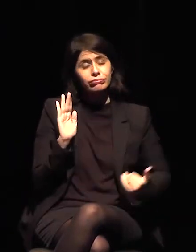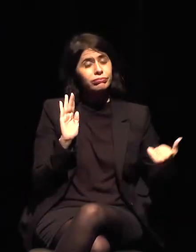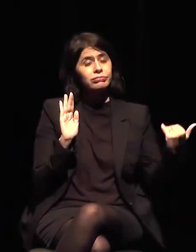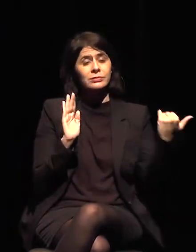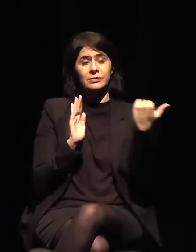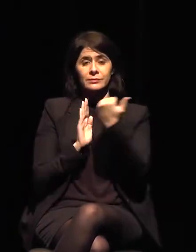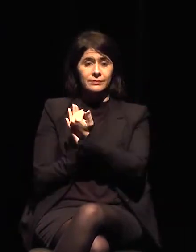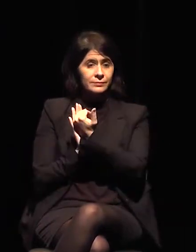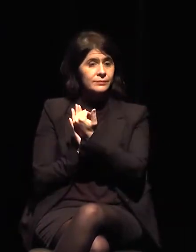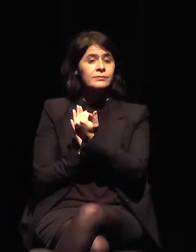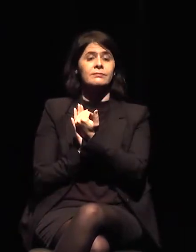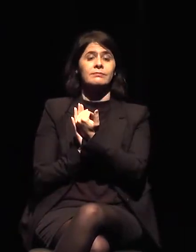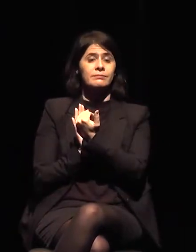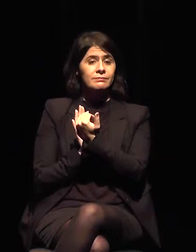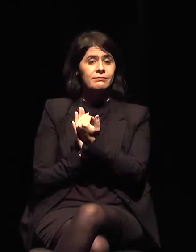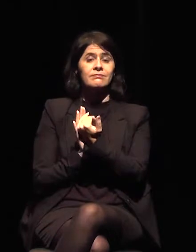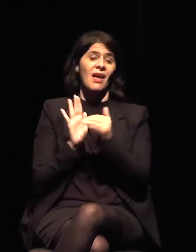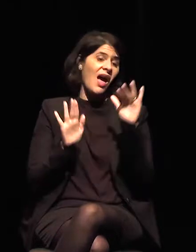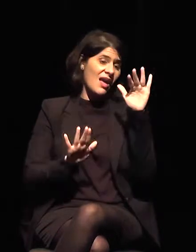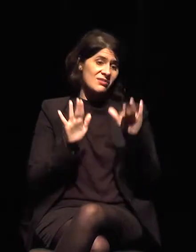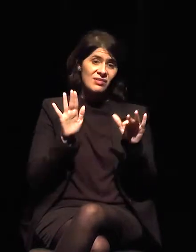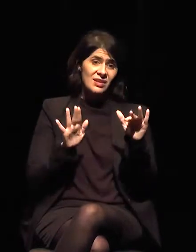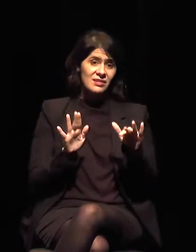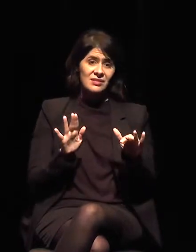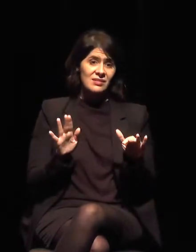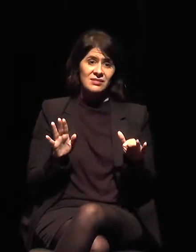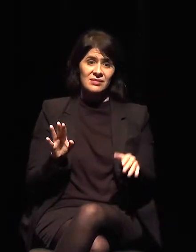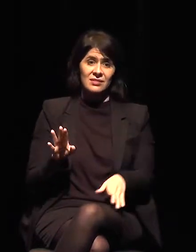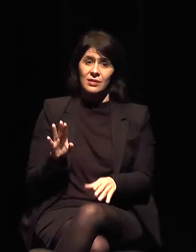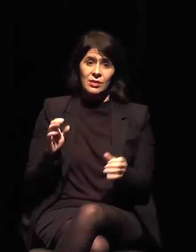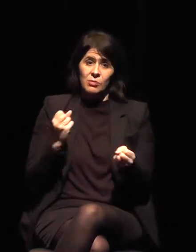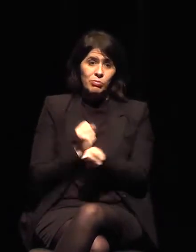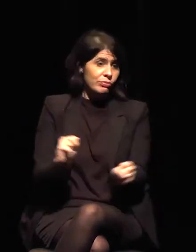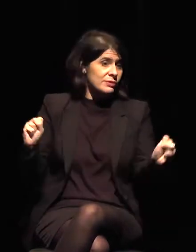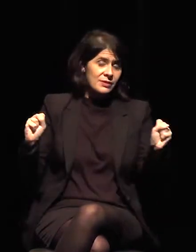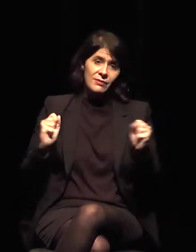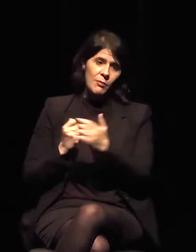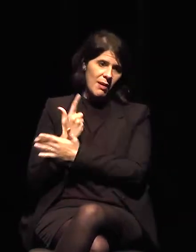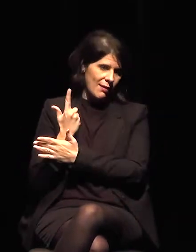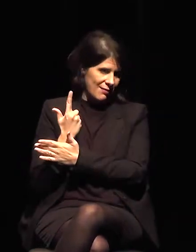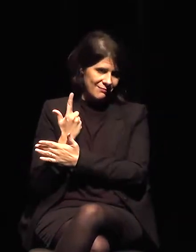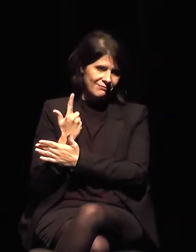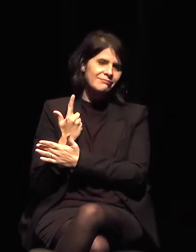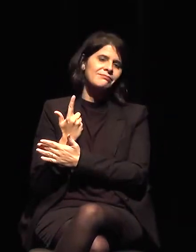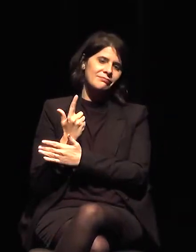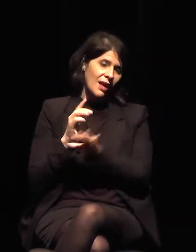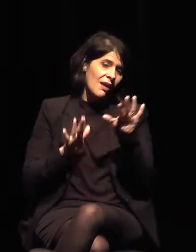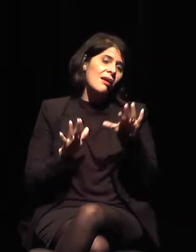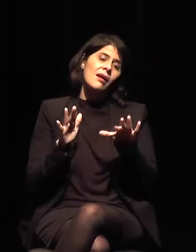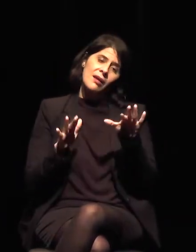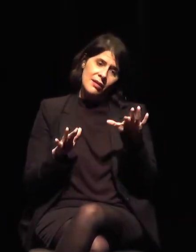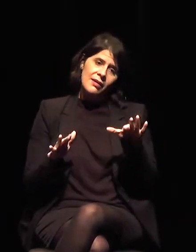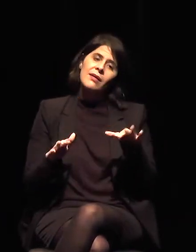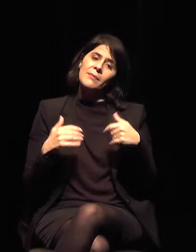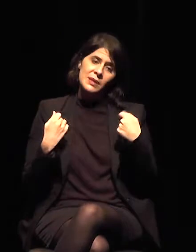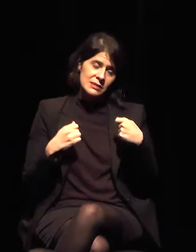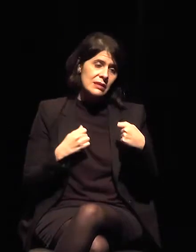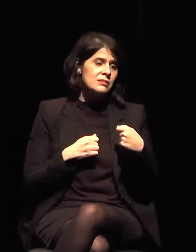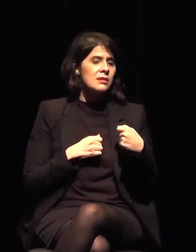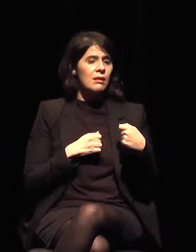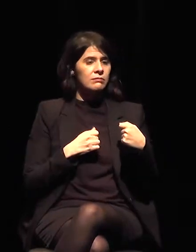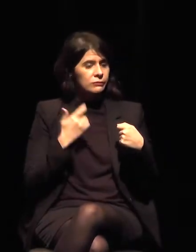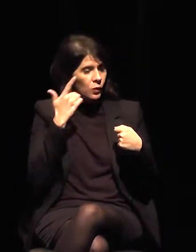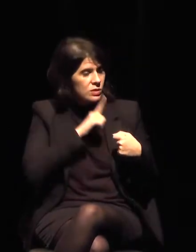posibilidades de que, aun atendiendo a políticas públicas que corresponden a nuestras